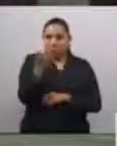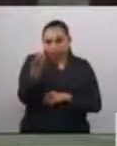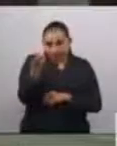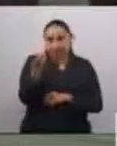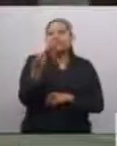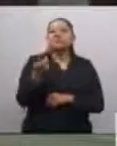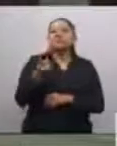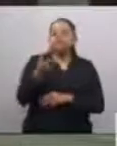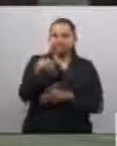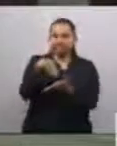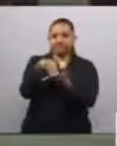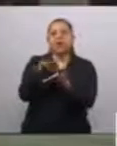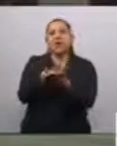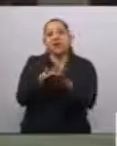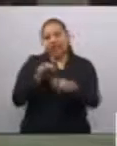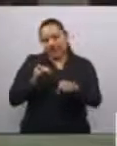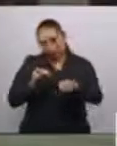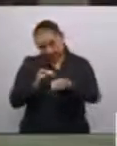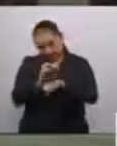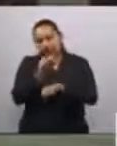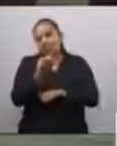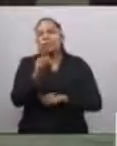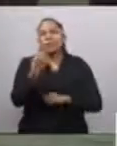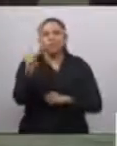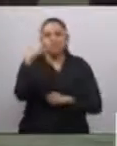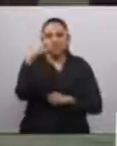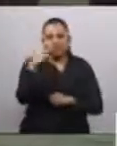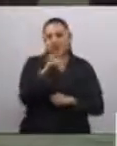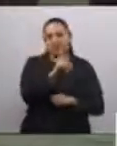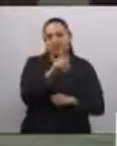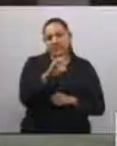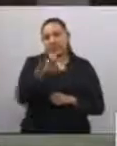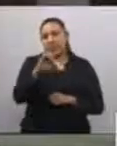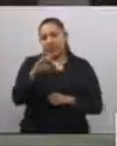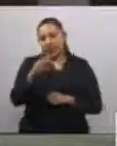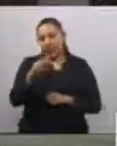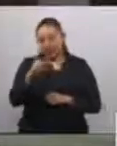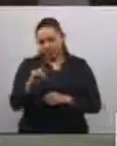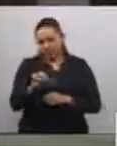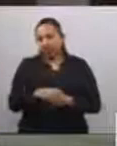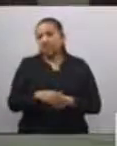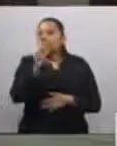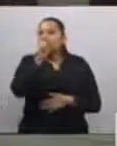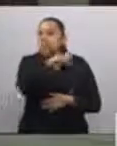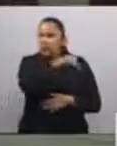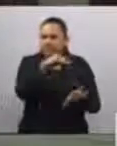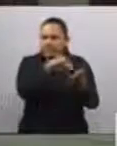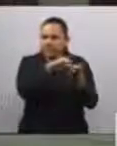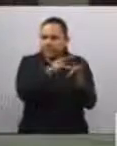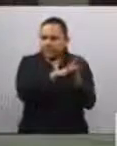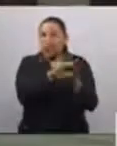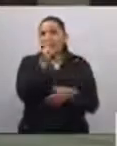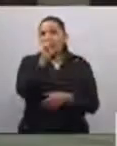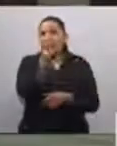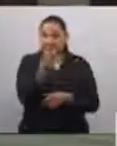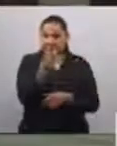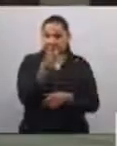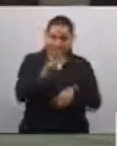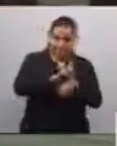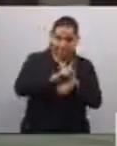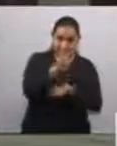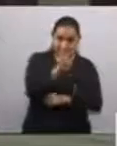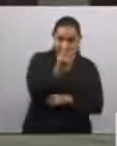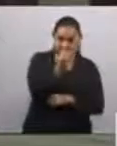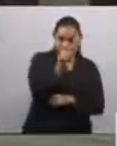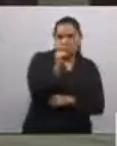Michoacán de Ocampo. Además, declaró como día de luto para el Estado el día 3 de junio, día que